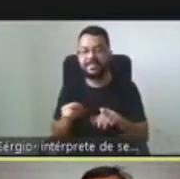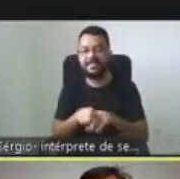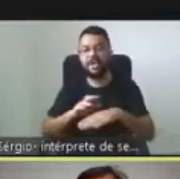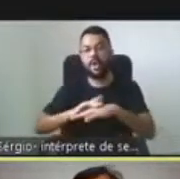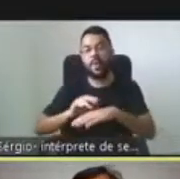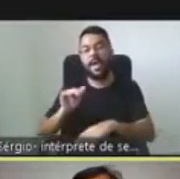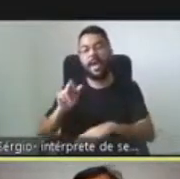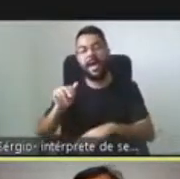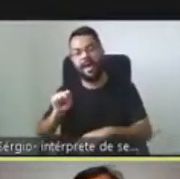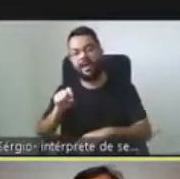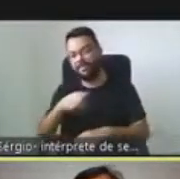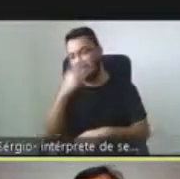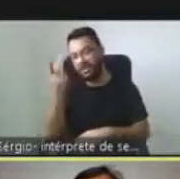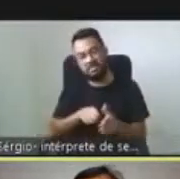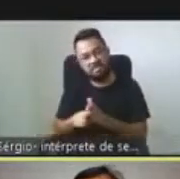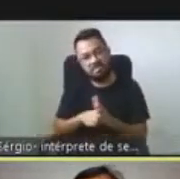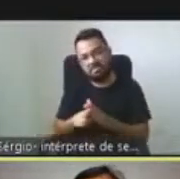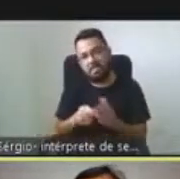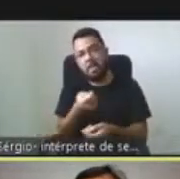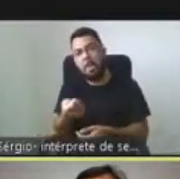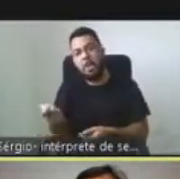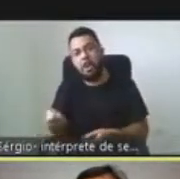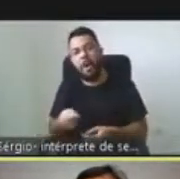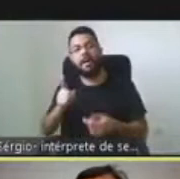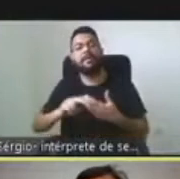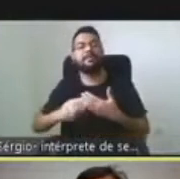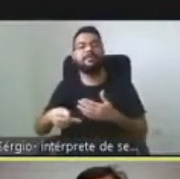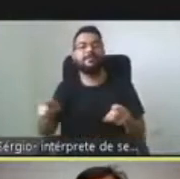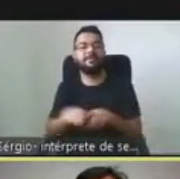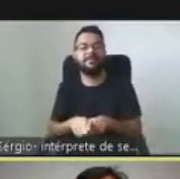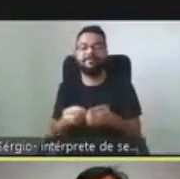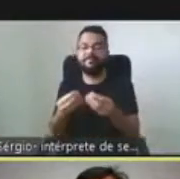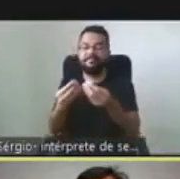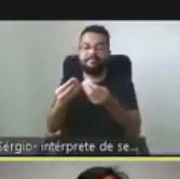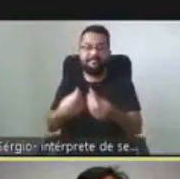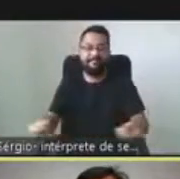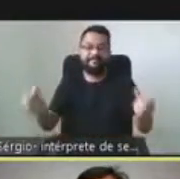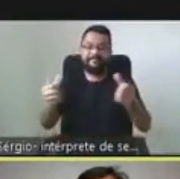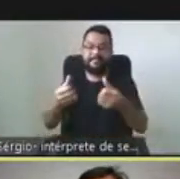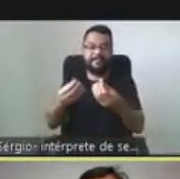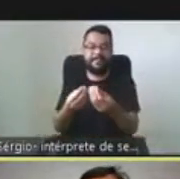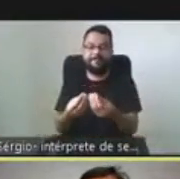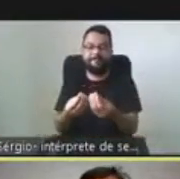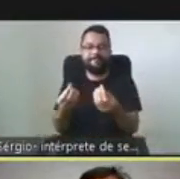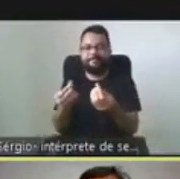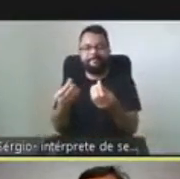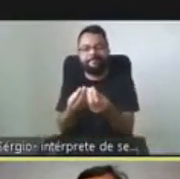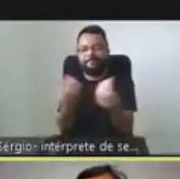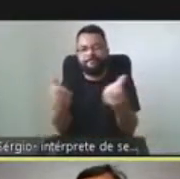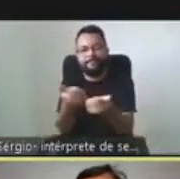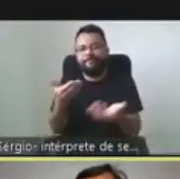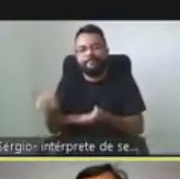Y esto, por supuesto, tiene como consecuencia una precaria calidad del cuidado en salud. Además,